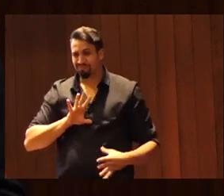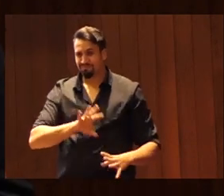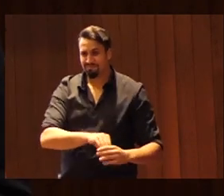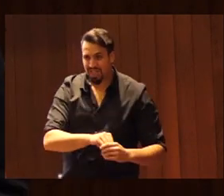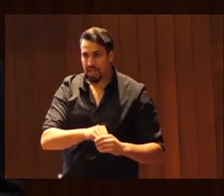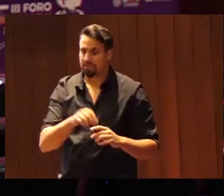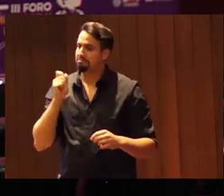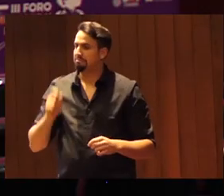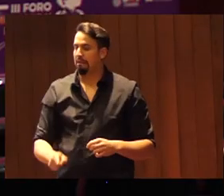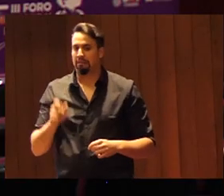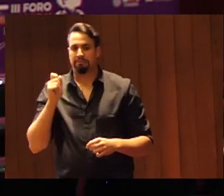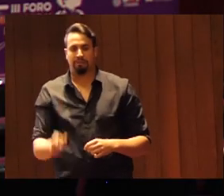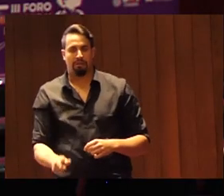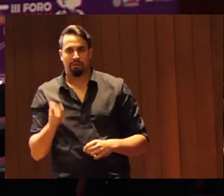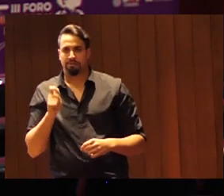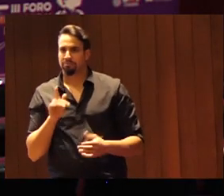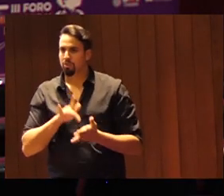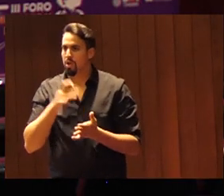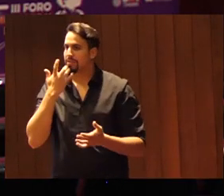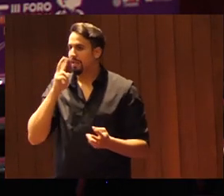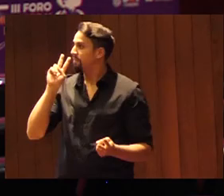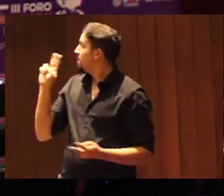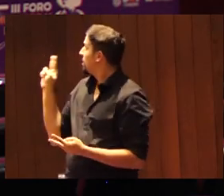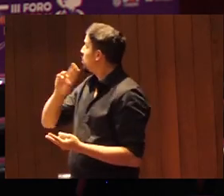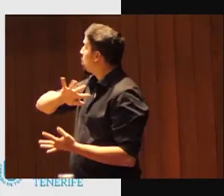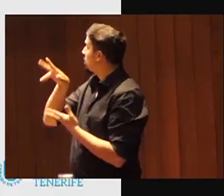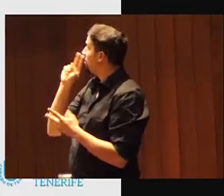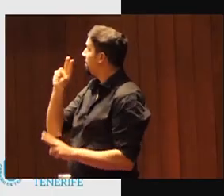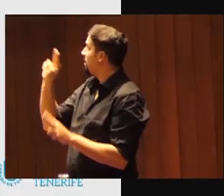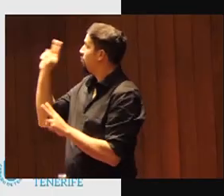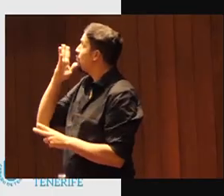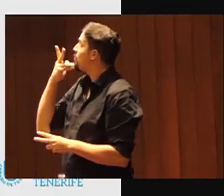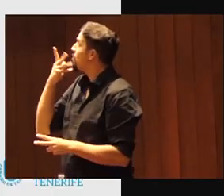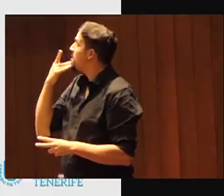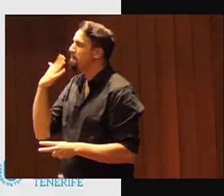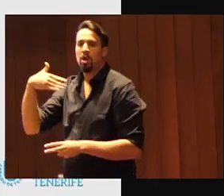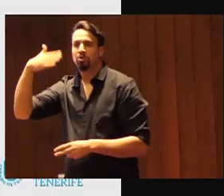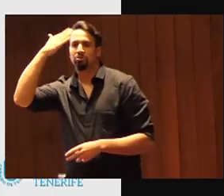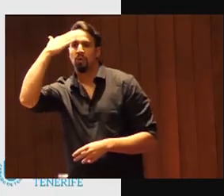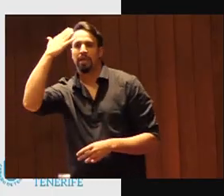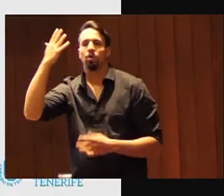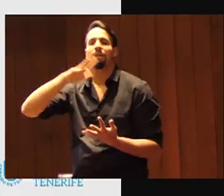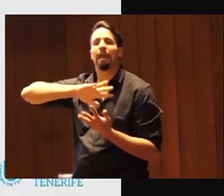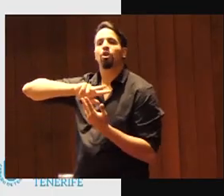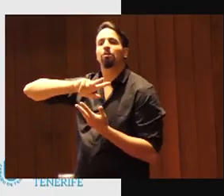constante que, si veis esta noticia, quizás la conozcáis, pero ¿quién es el sujeto de esta